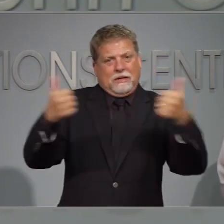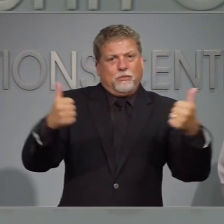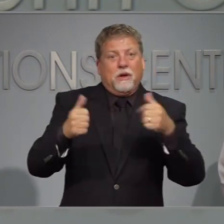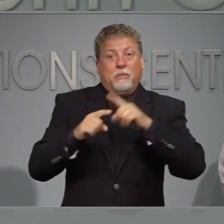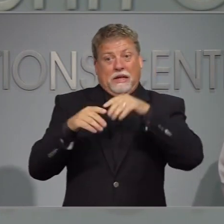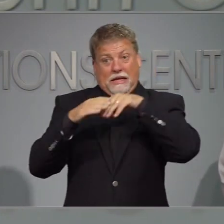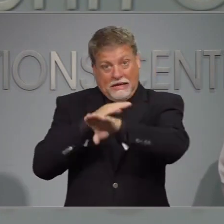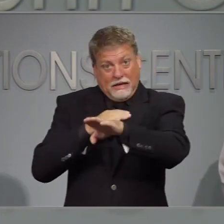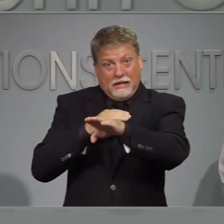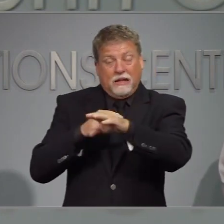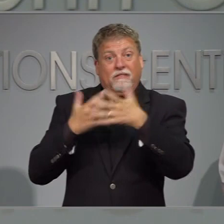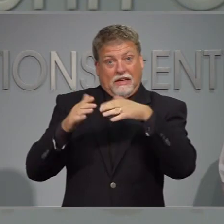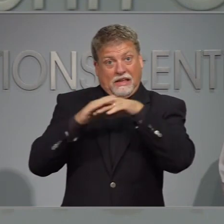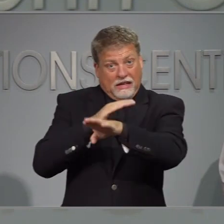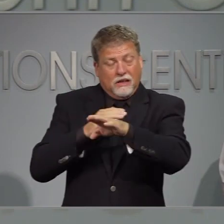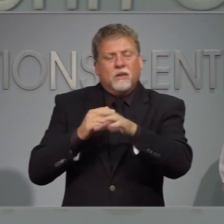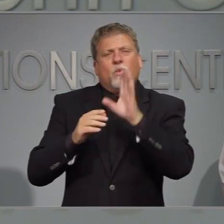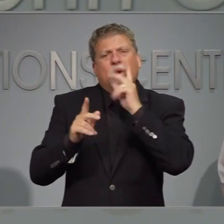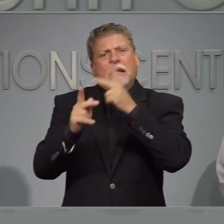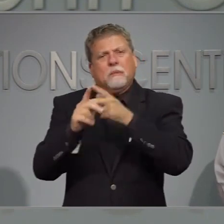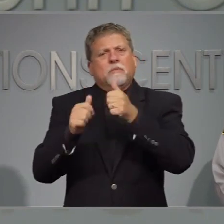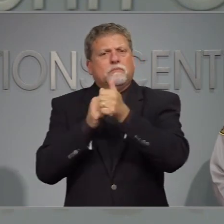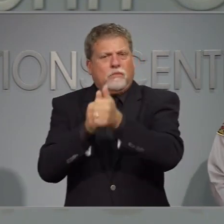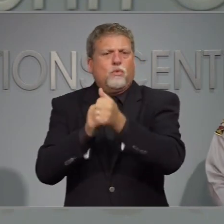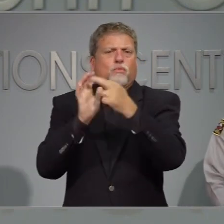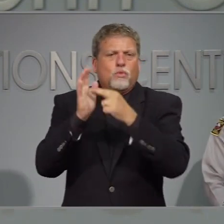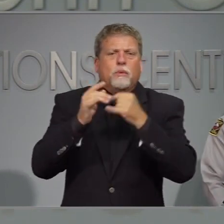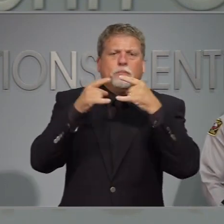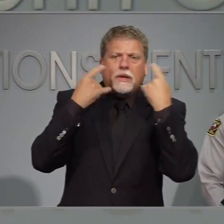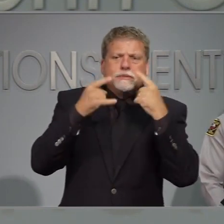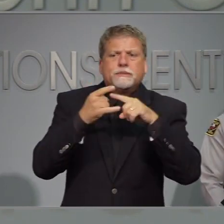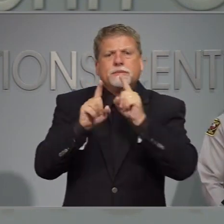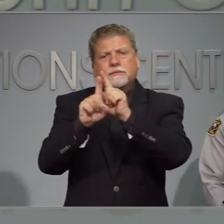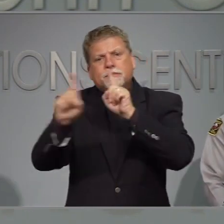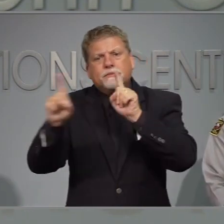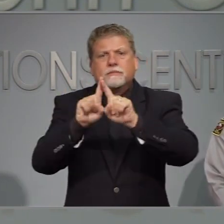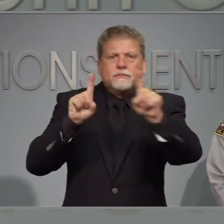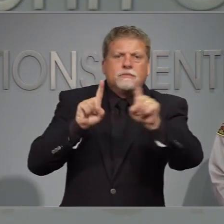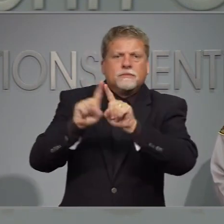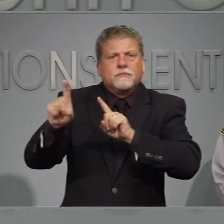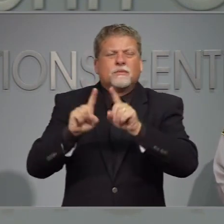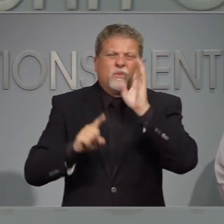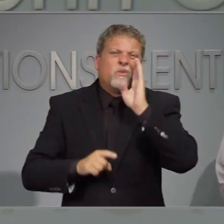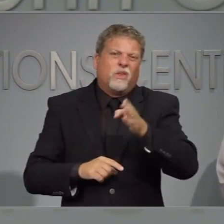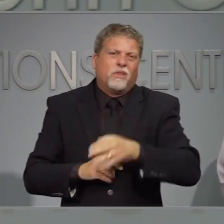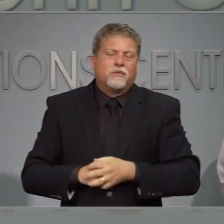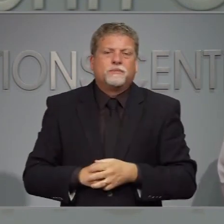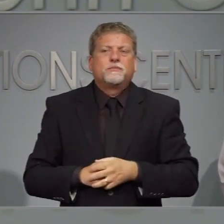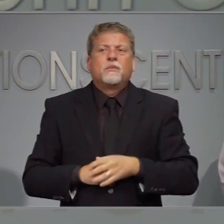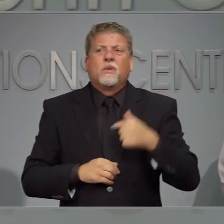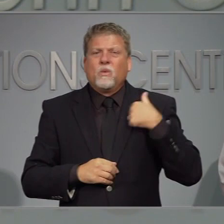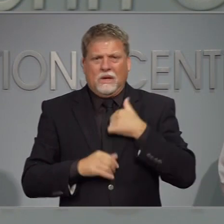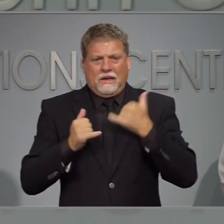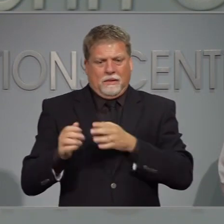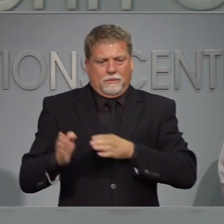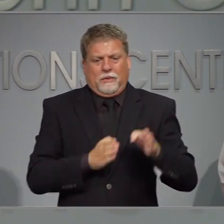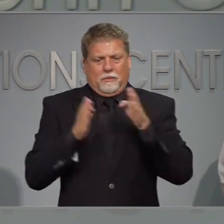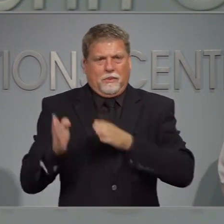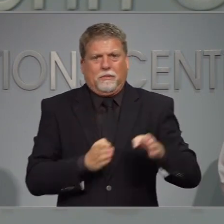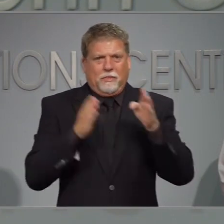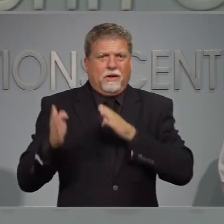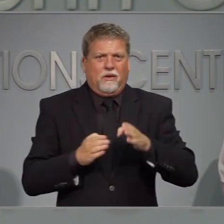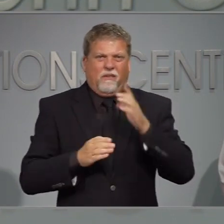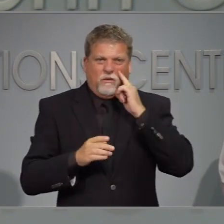Muchos de los condados están planeando hacer tomar decisiones tempranas y ejecutar planes de evacuación durante